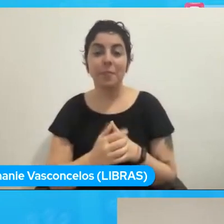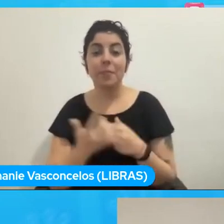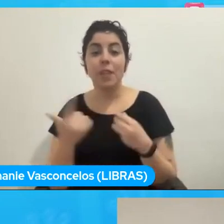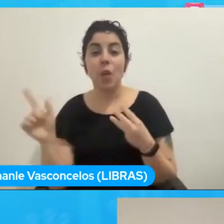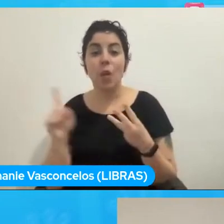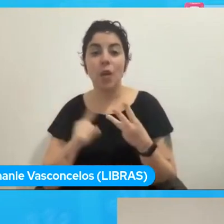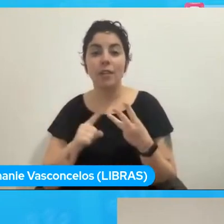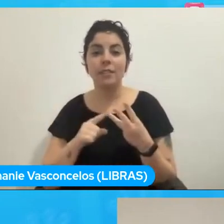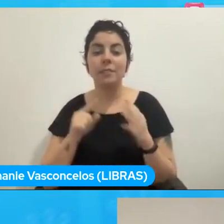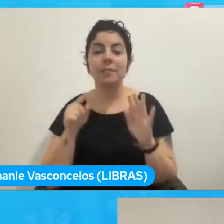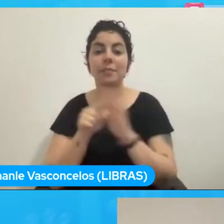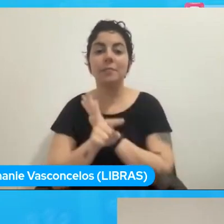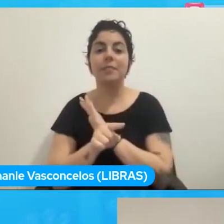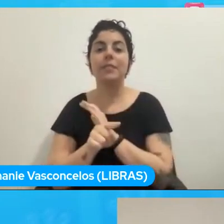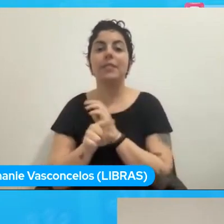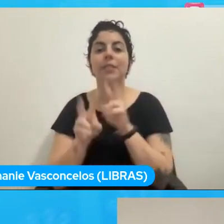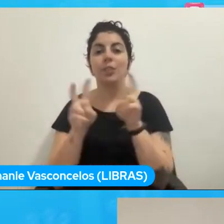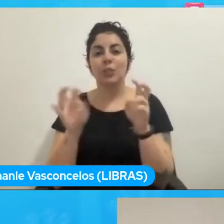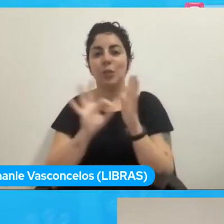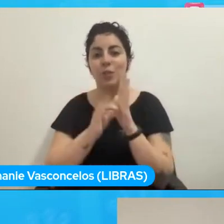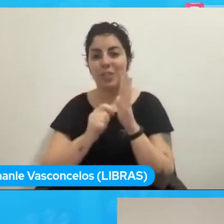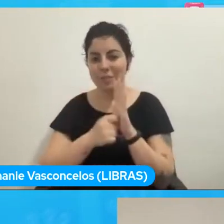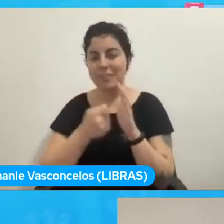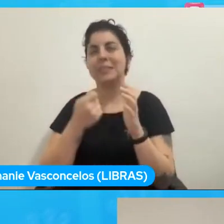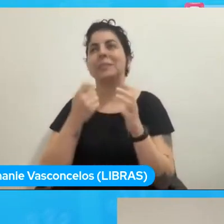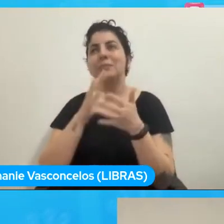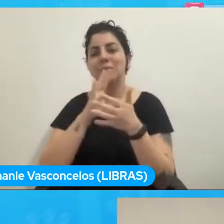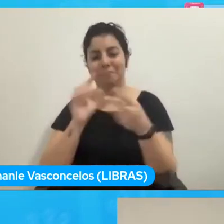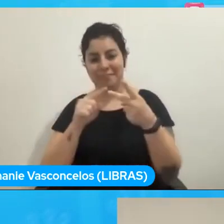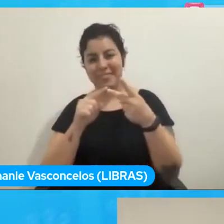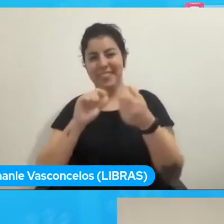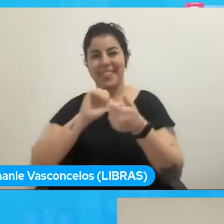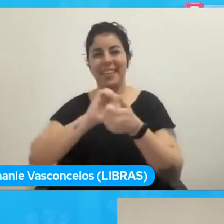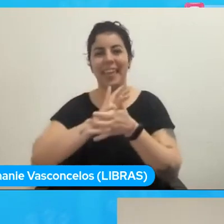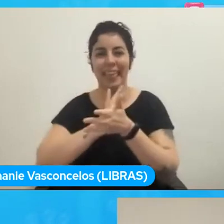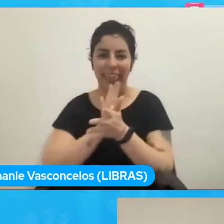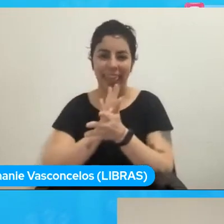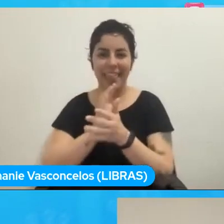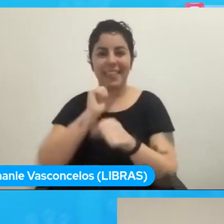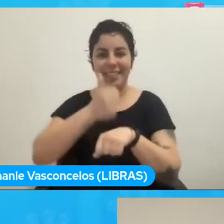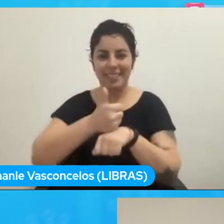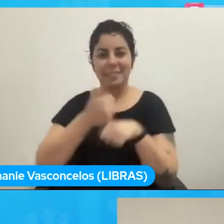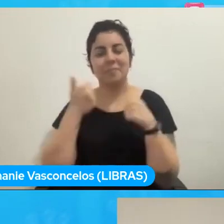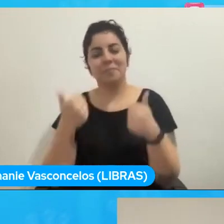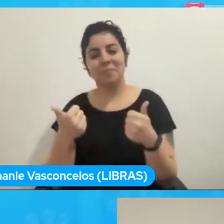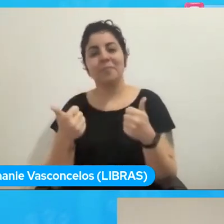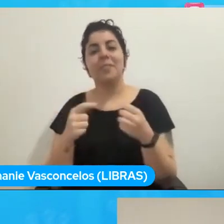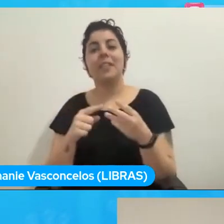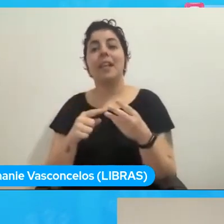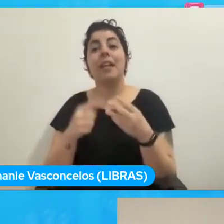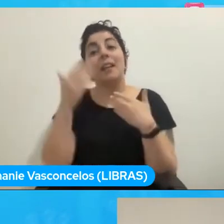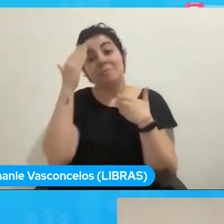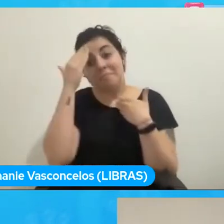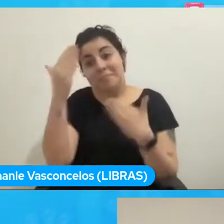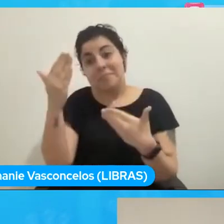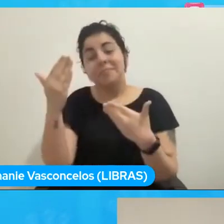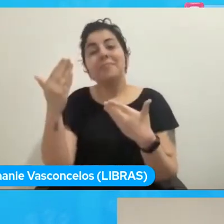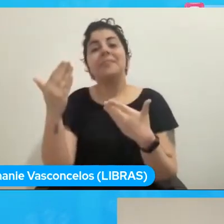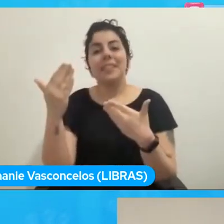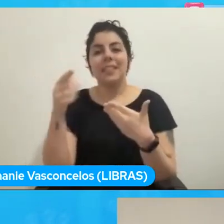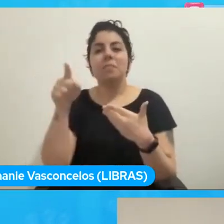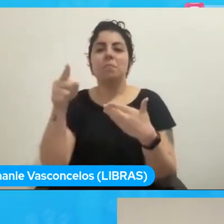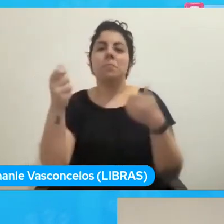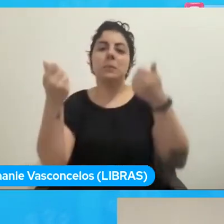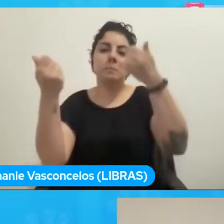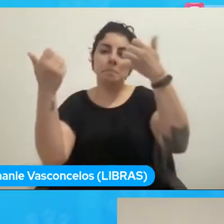hizo la pregunta sobre JavaScript killer. Muchísimas gracias, Andrés, por haber